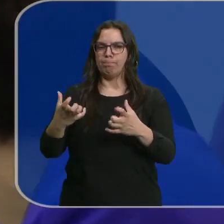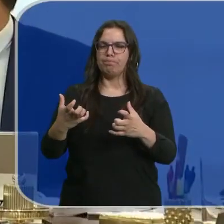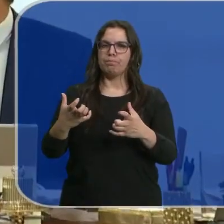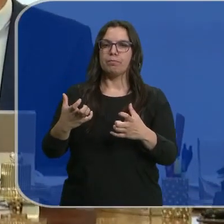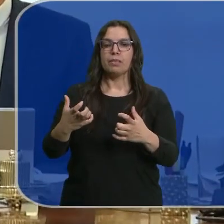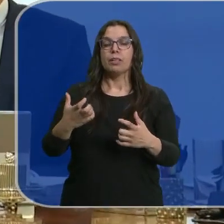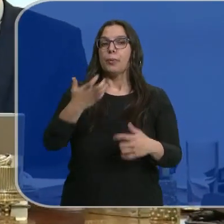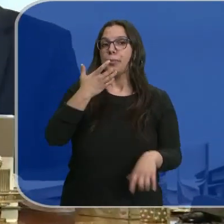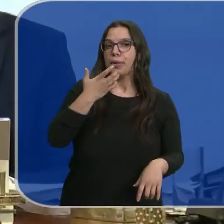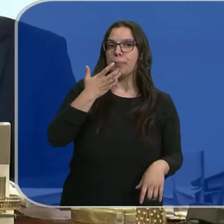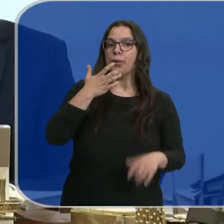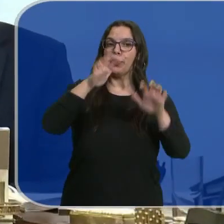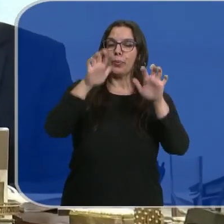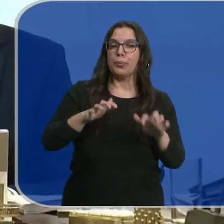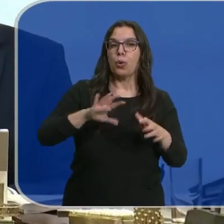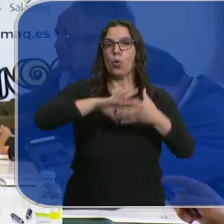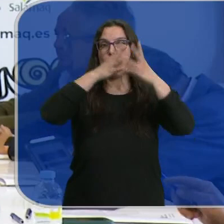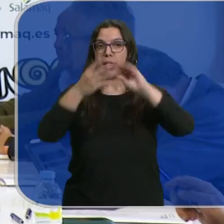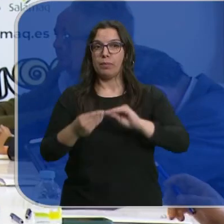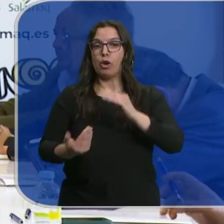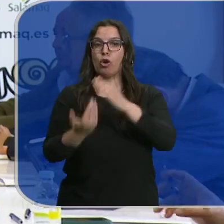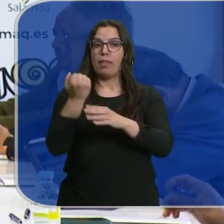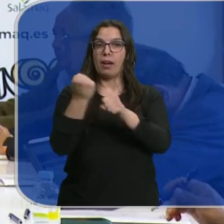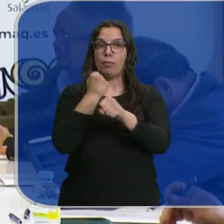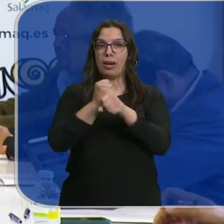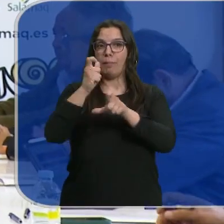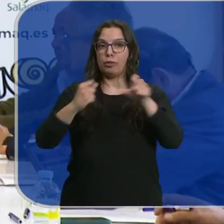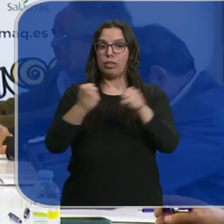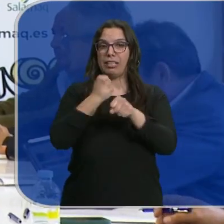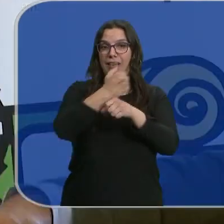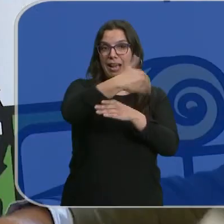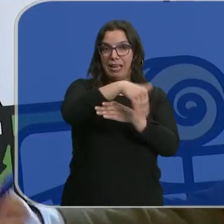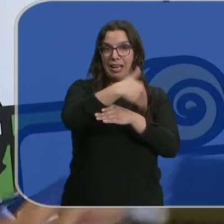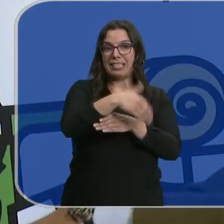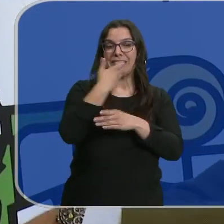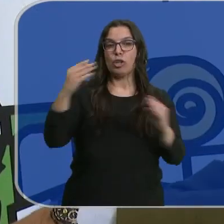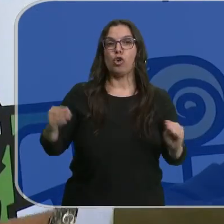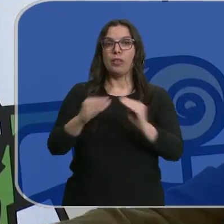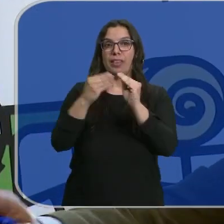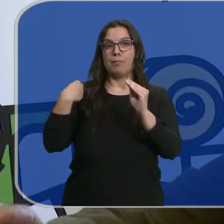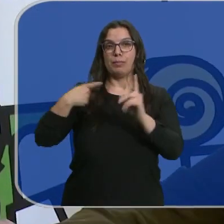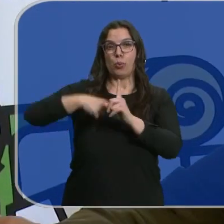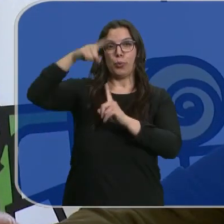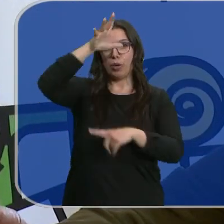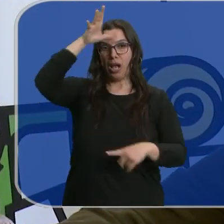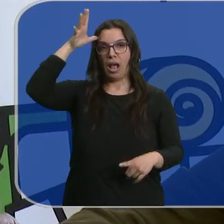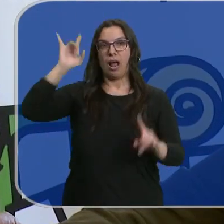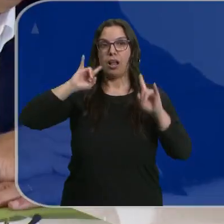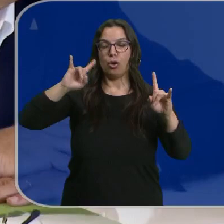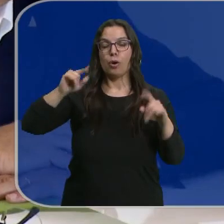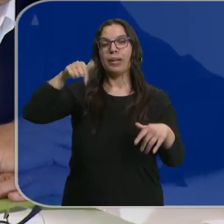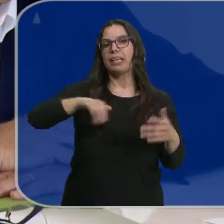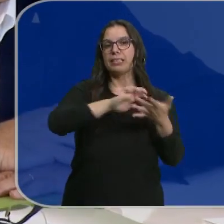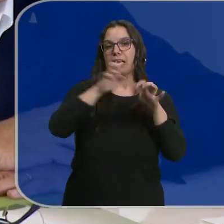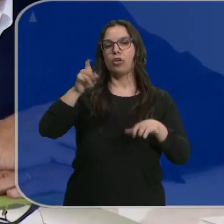Una de ellas sería reducir o adaptar las jornadas laborales de las personas que trabajan en la calle cuando coincida con alertas de calor. En Castilla y León se